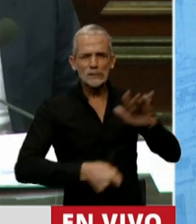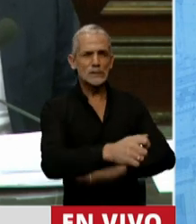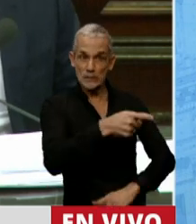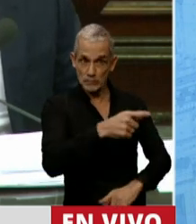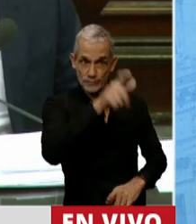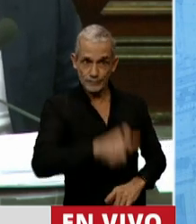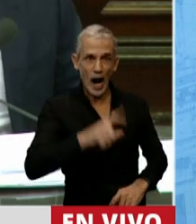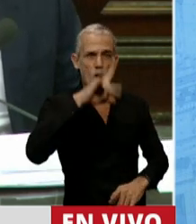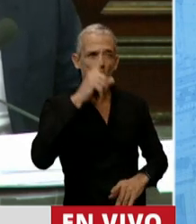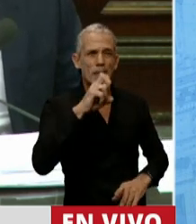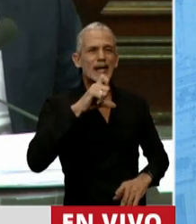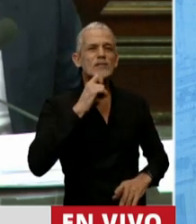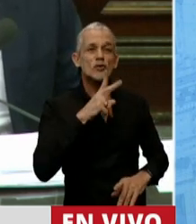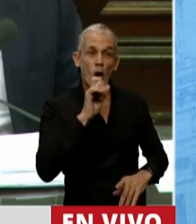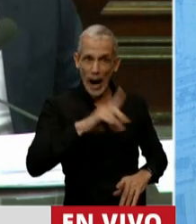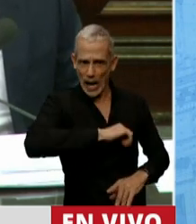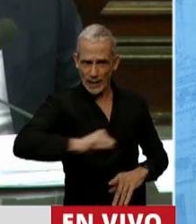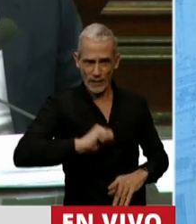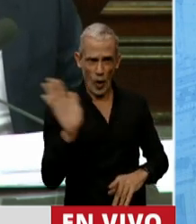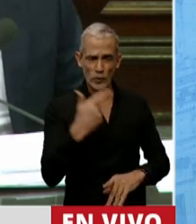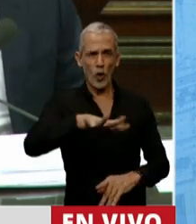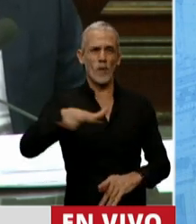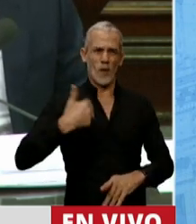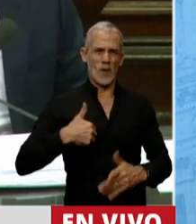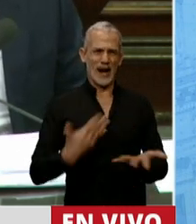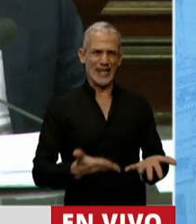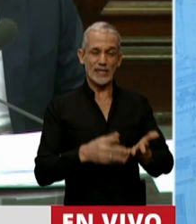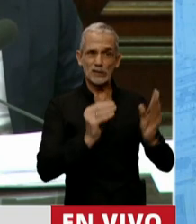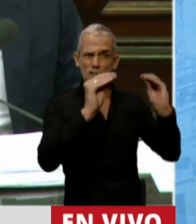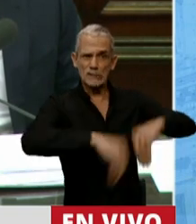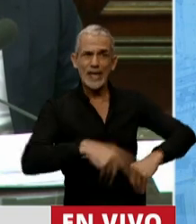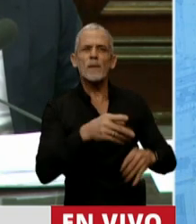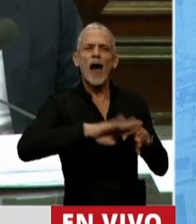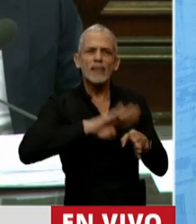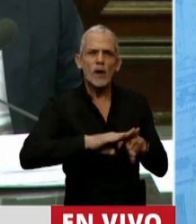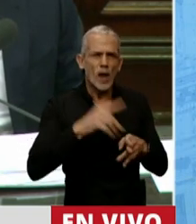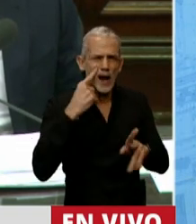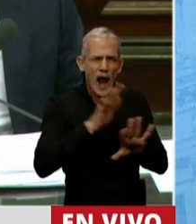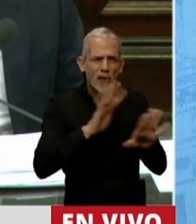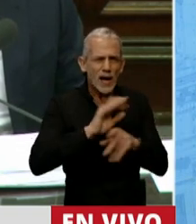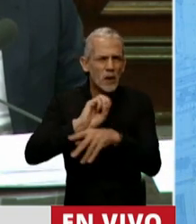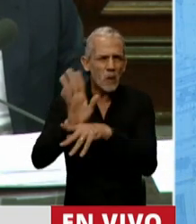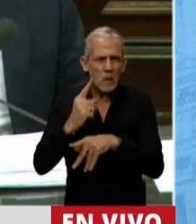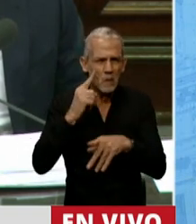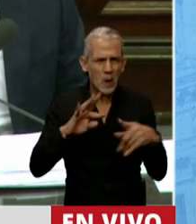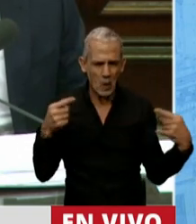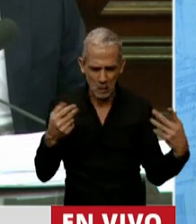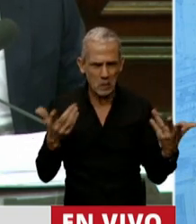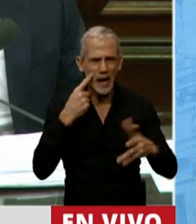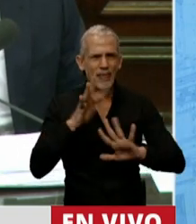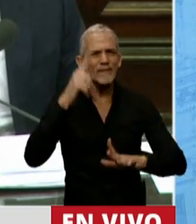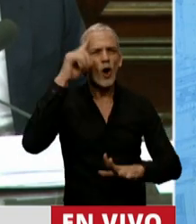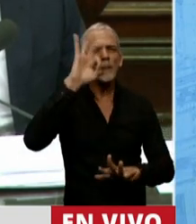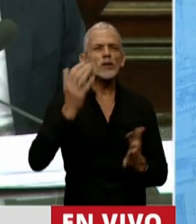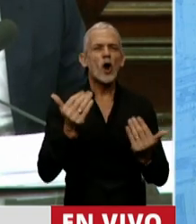argentino y que no tiene nada que ver su quiebre y sus deudas con la pandemia actual? Quiero saber su